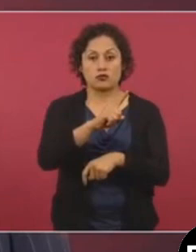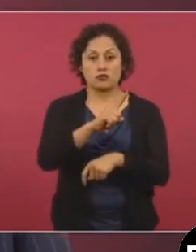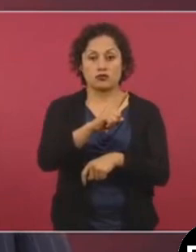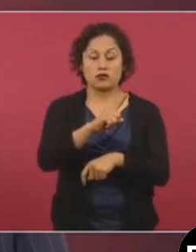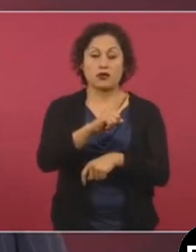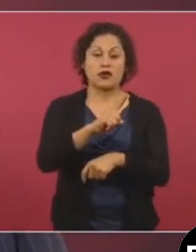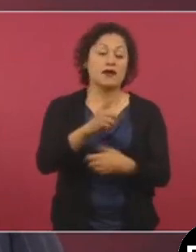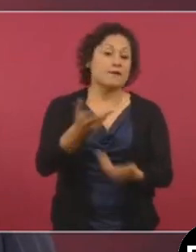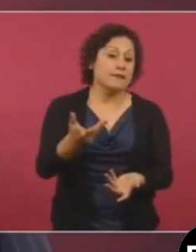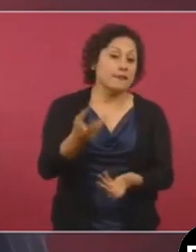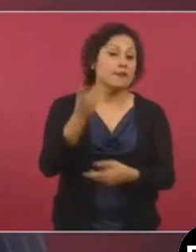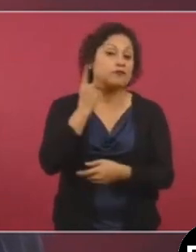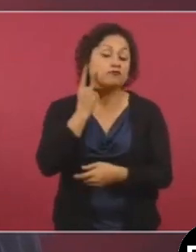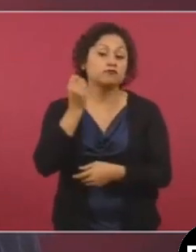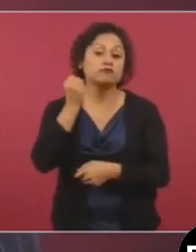sino lo que quieren